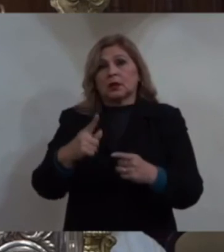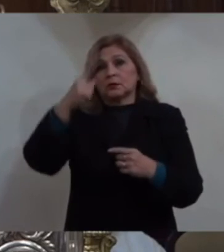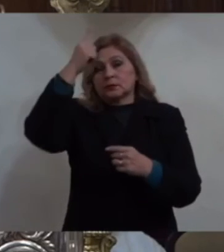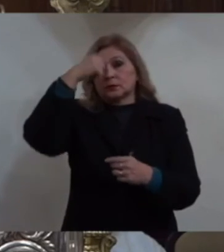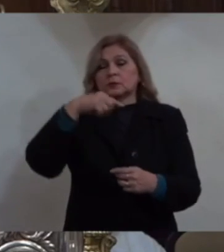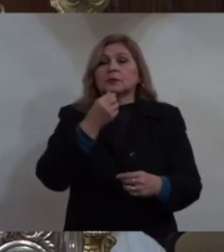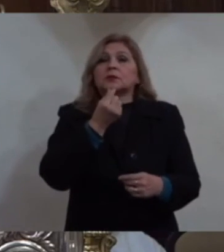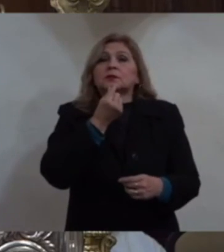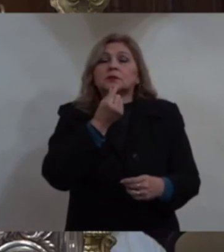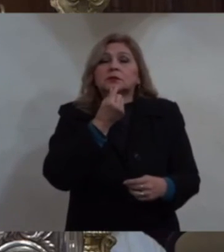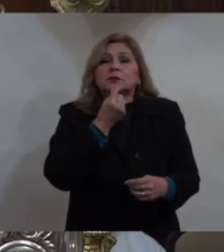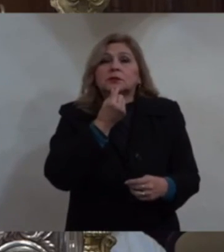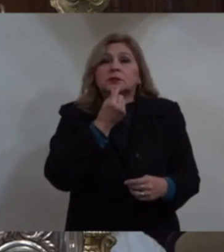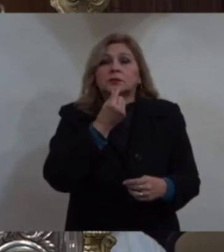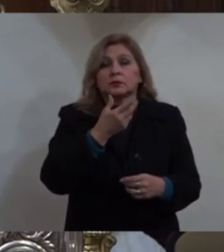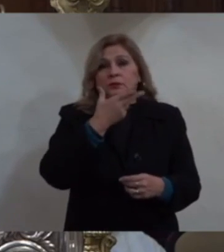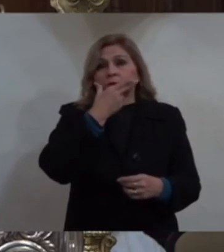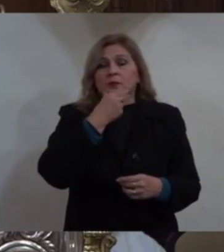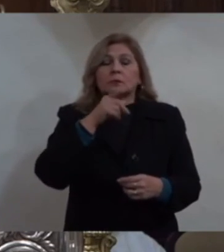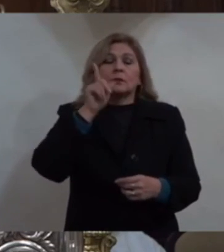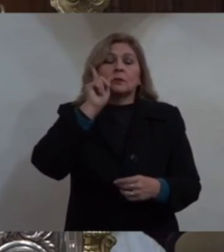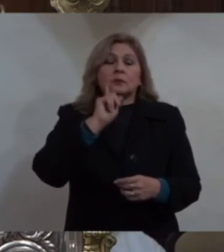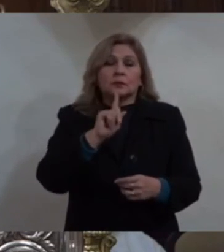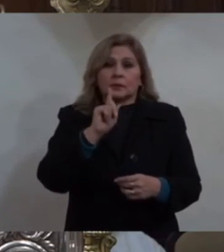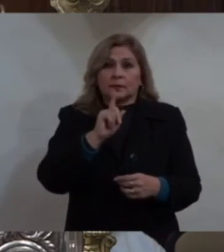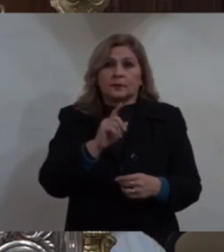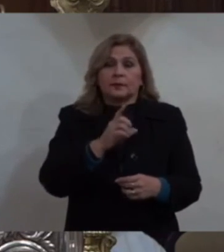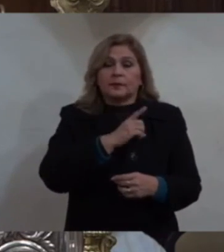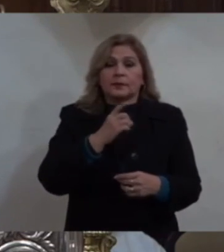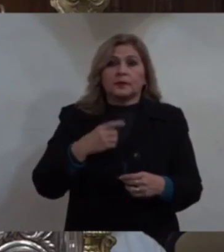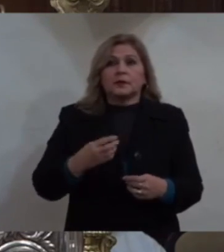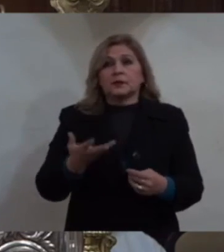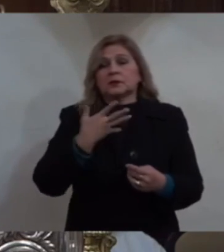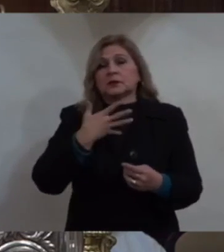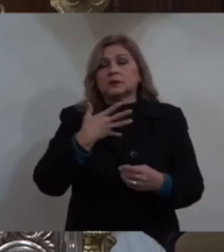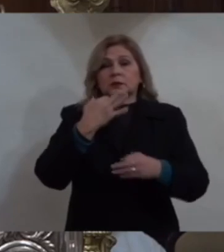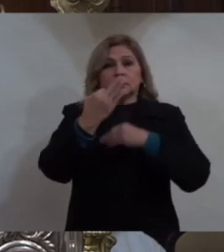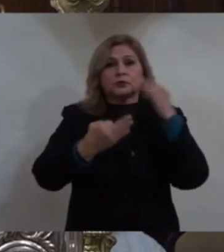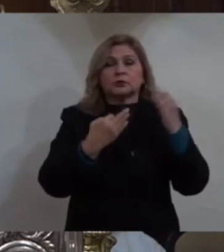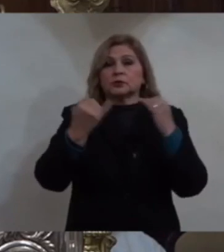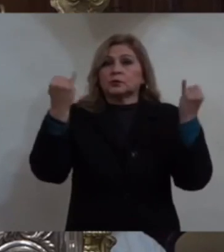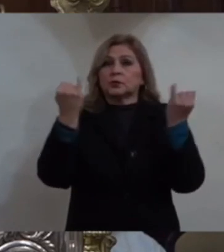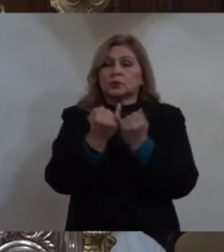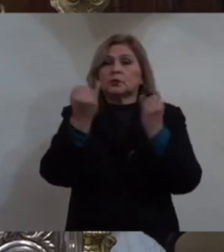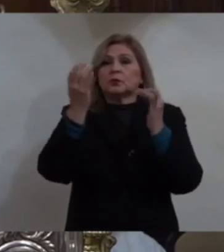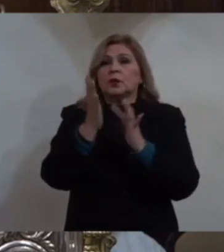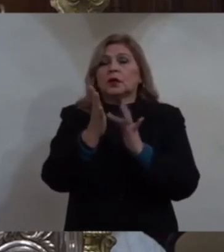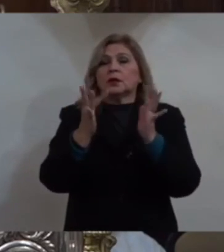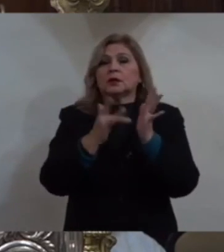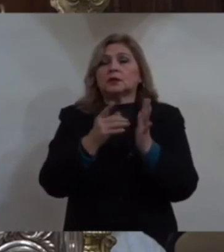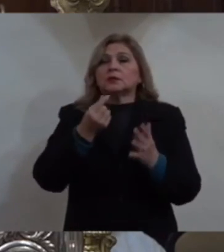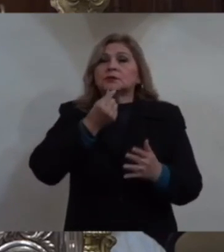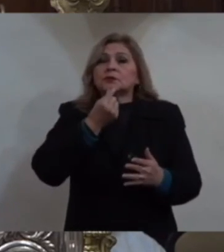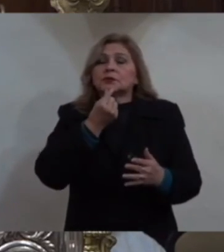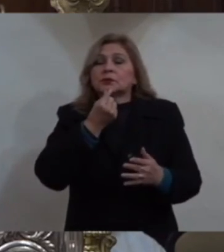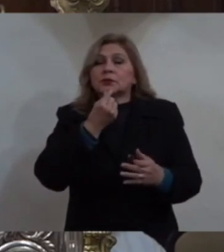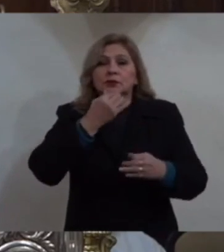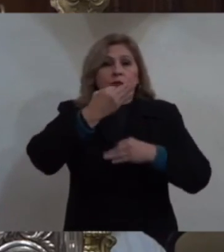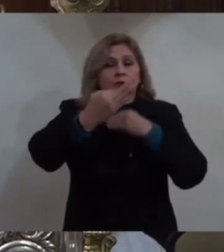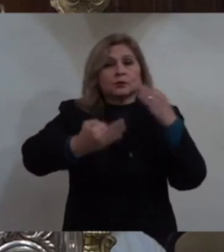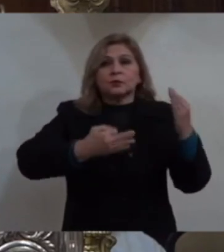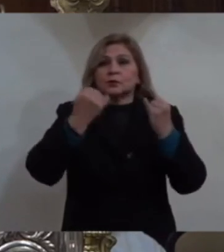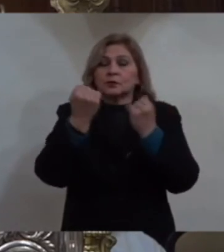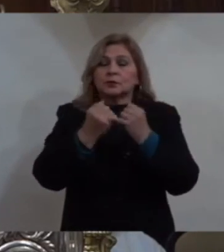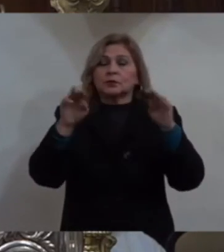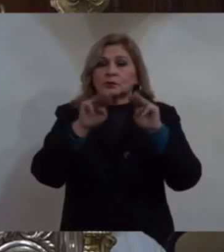Ellos lo merecen todo. Si lo mereció el niño Jesús, lo merecen todos los niños